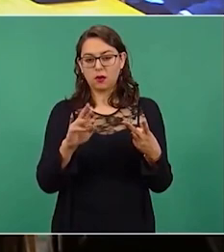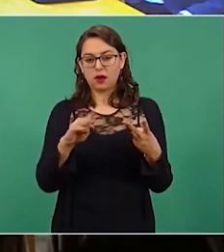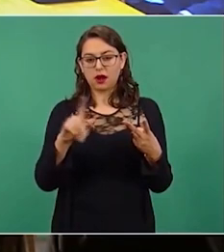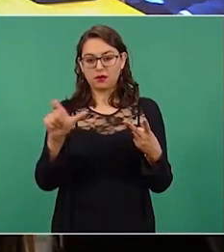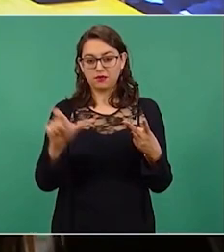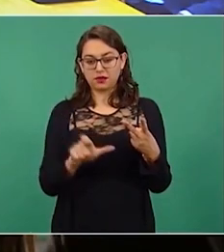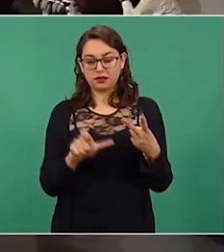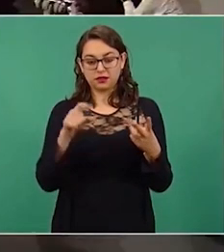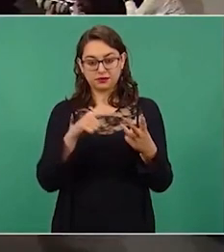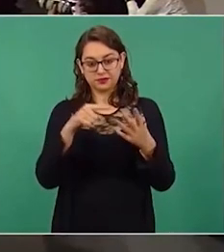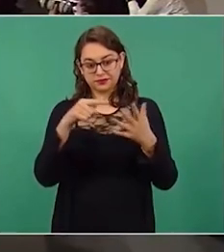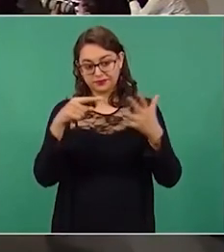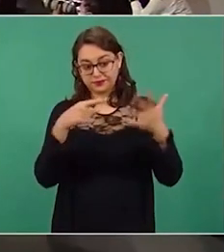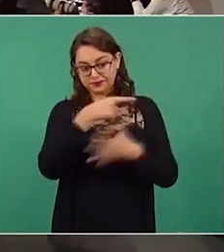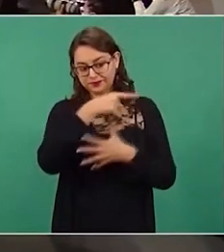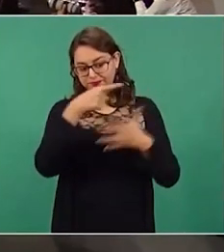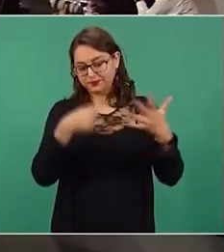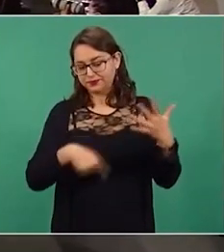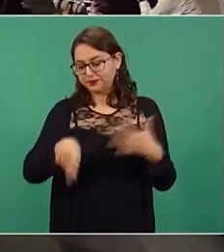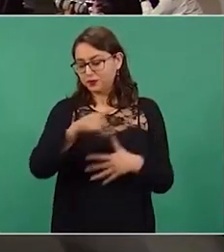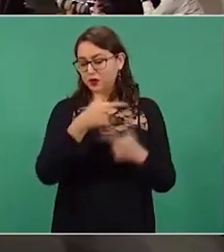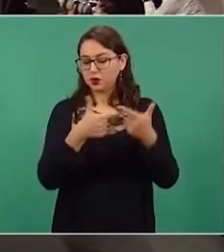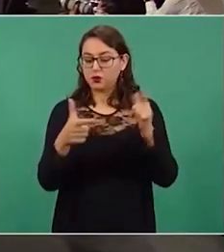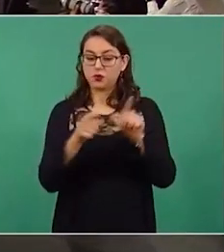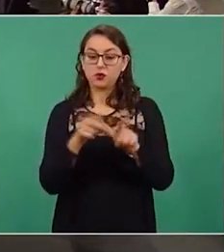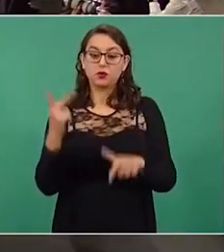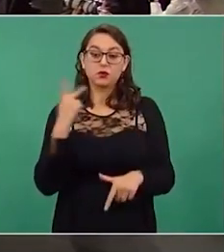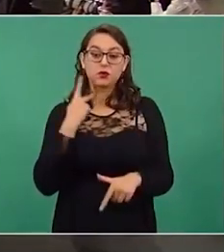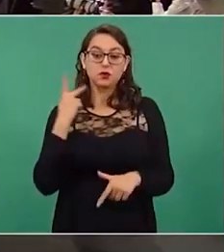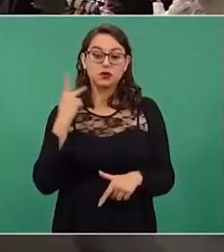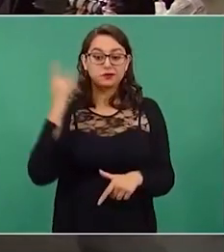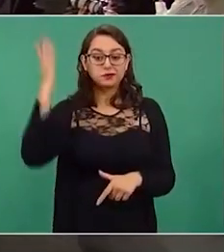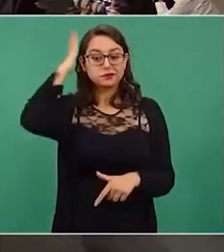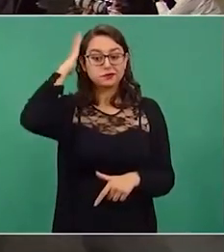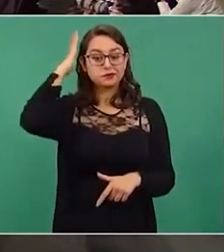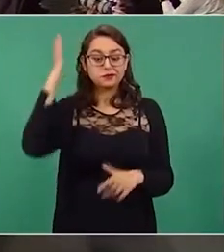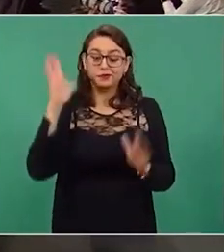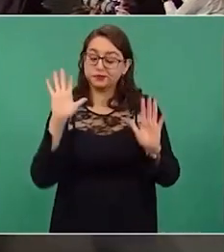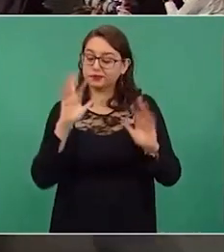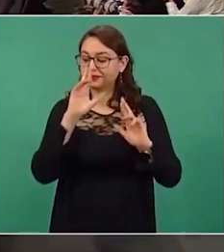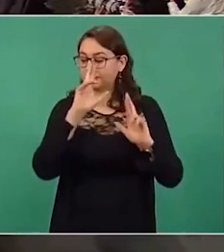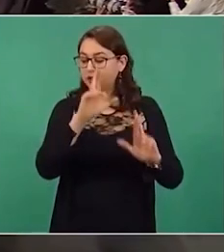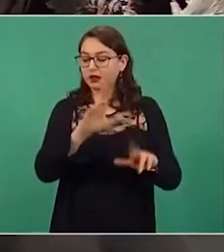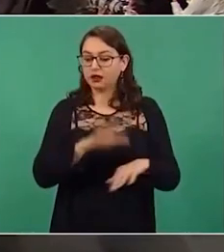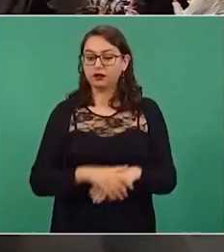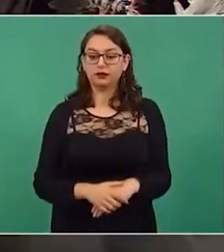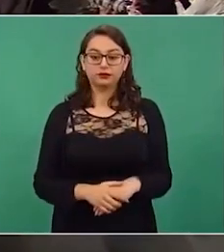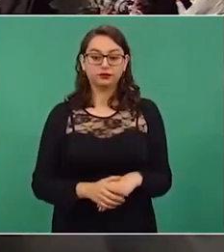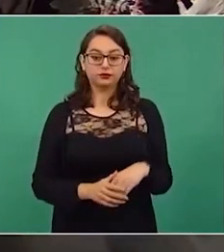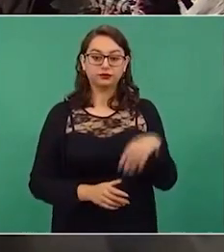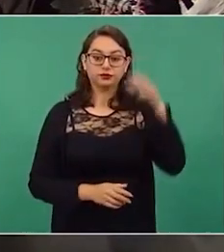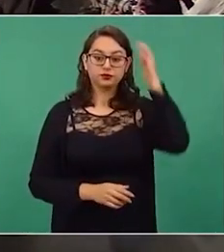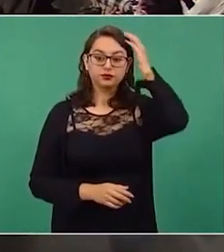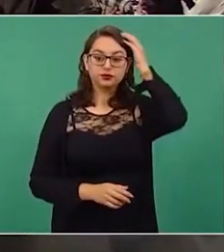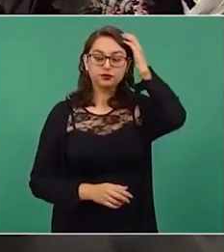por respeto, pues ya no me meto con los líderes de los partidos.